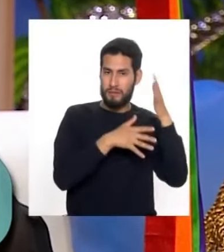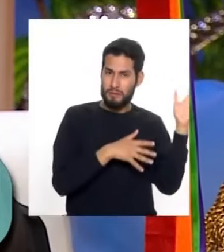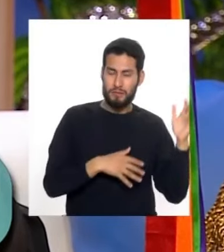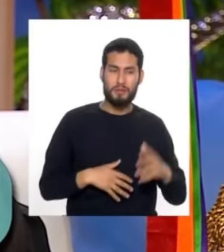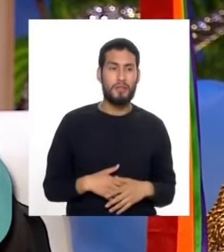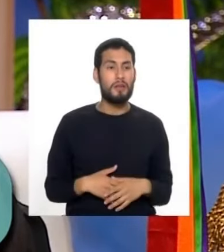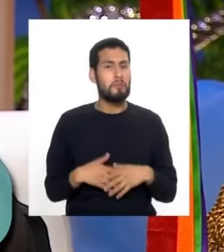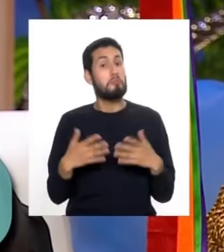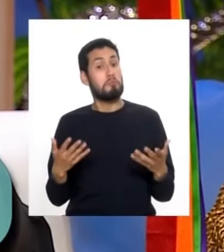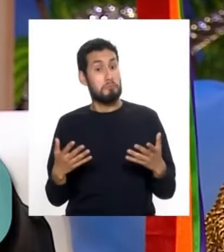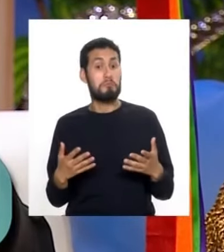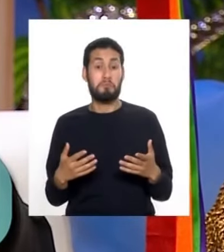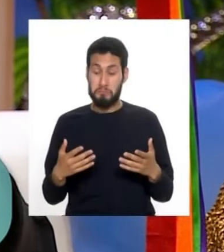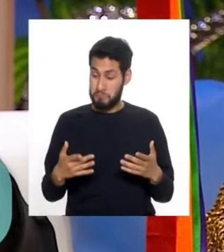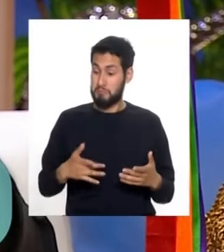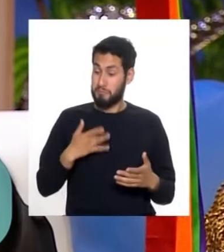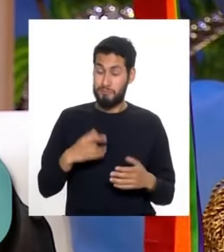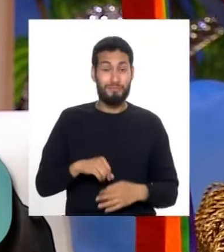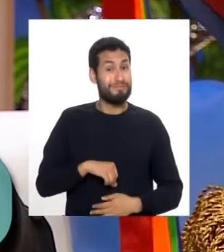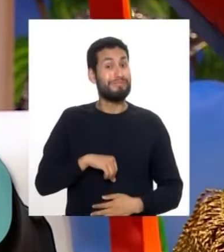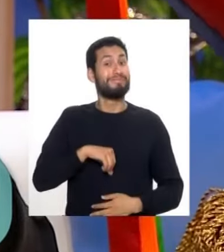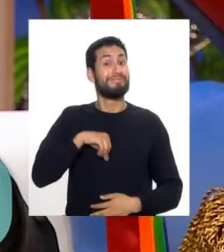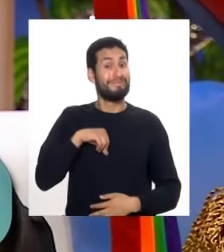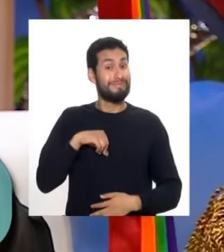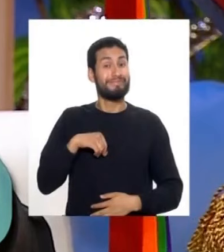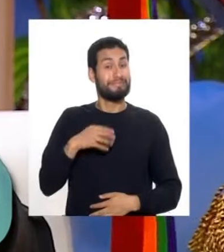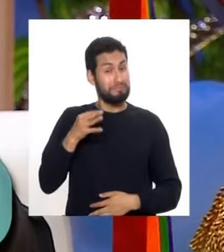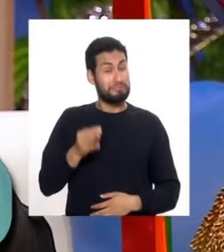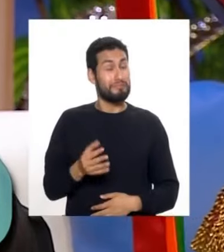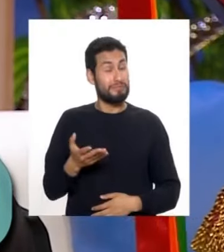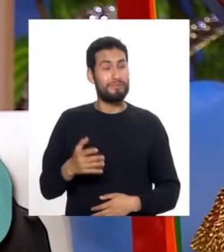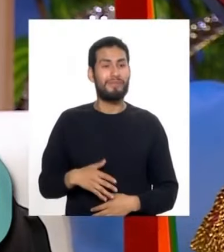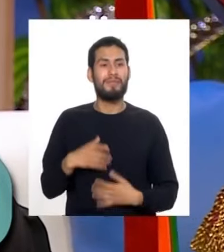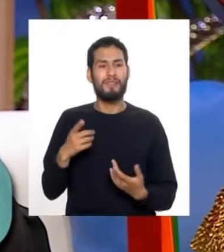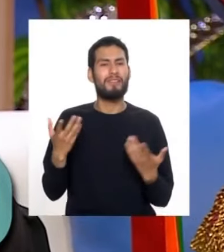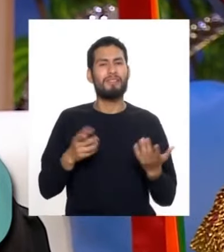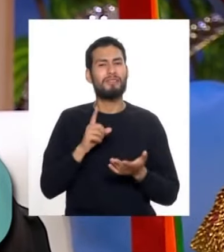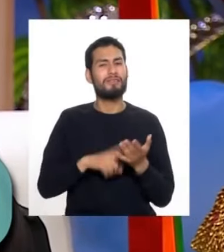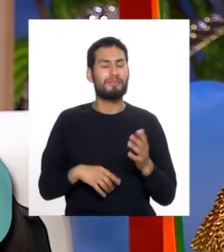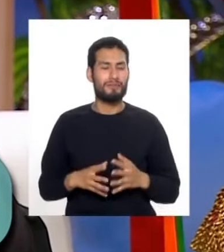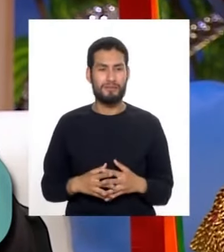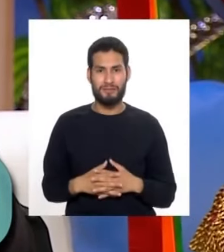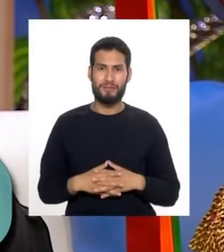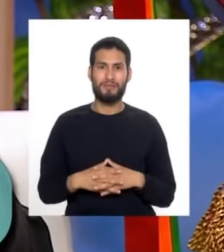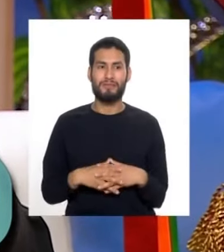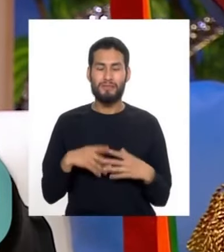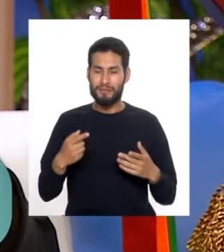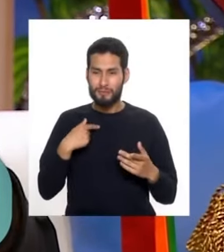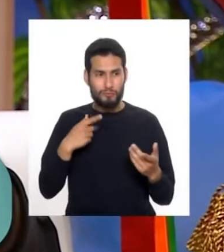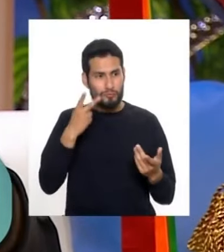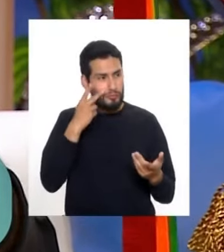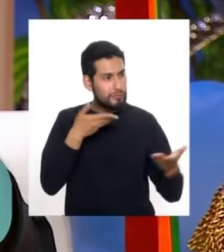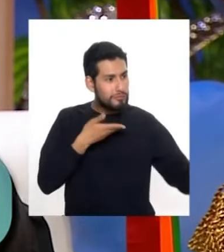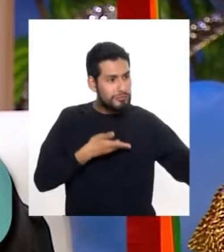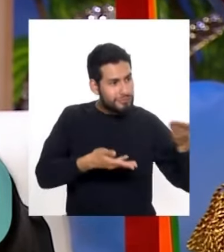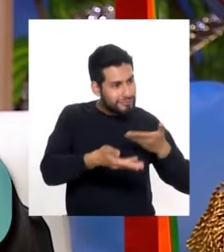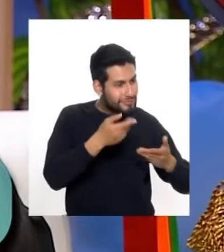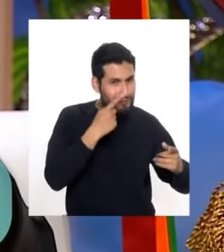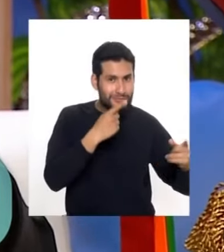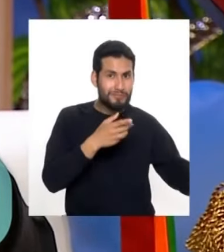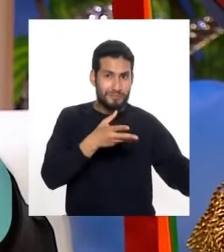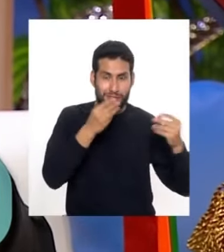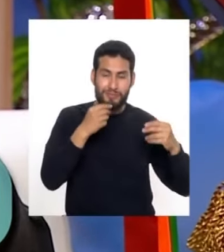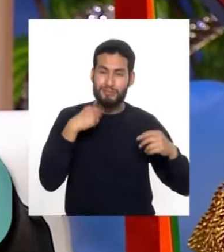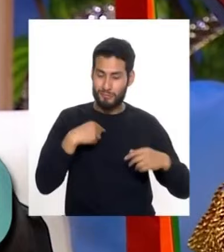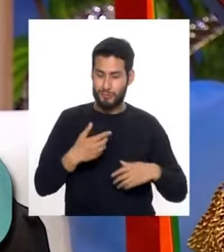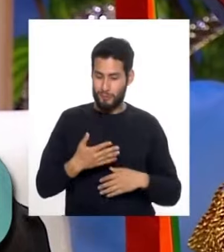¿Y para qué? Nos sentimos muy orgullosos porque lo que es la parte de la reciprocidad, de poder valorar